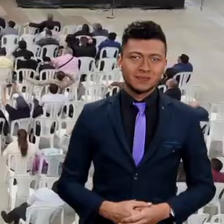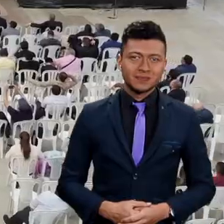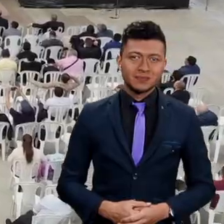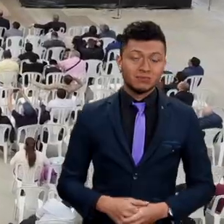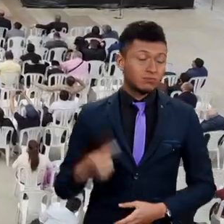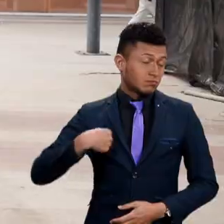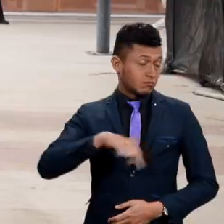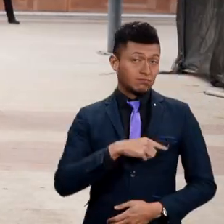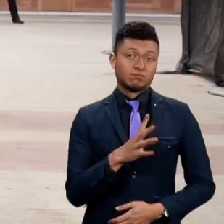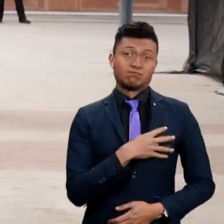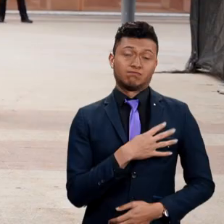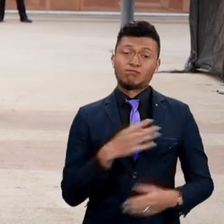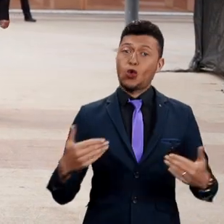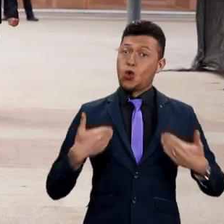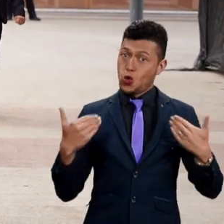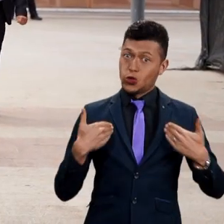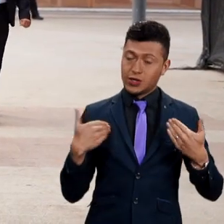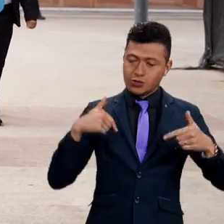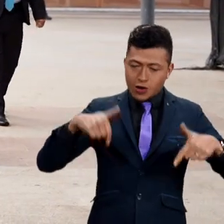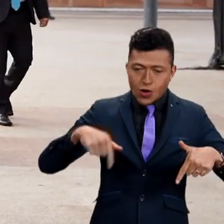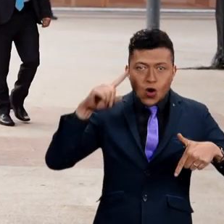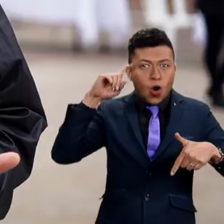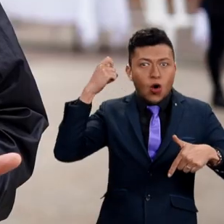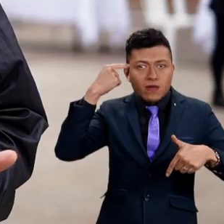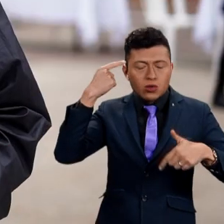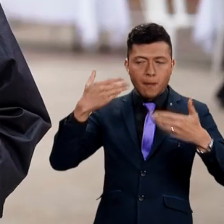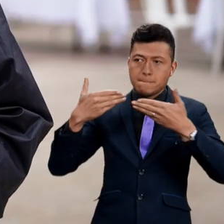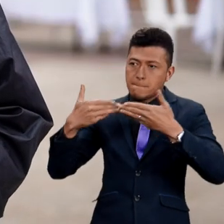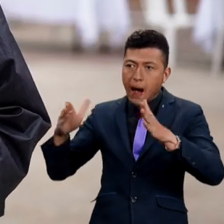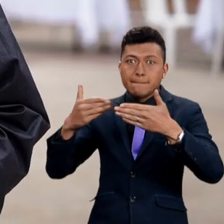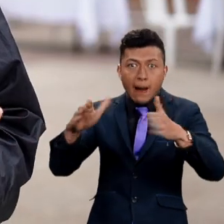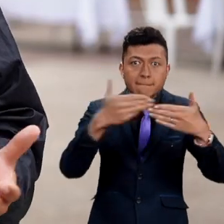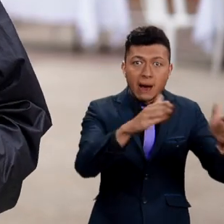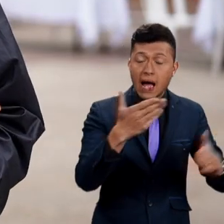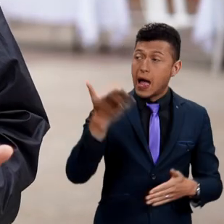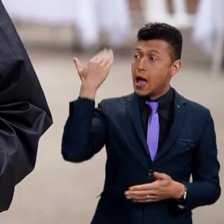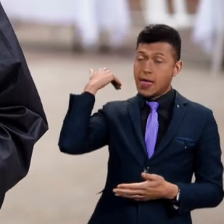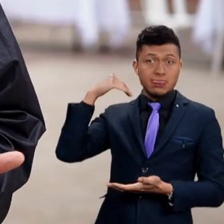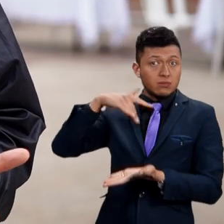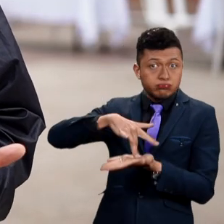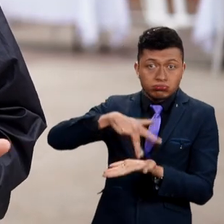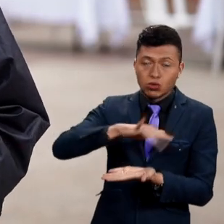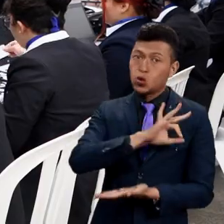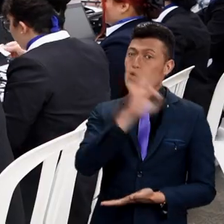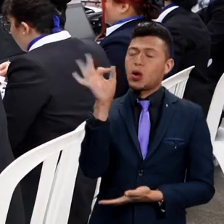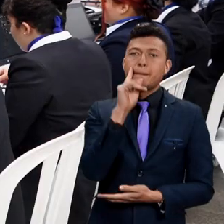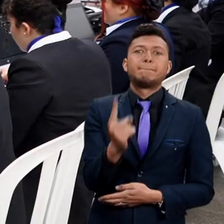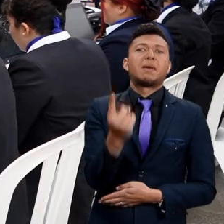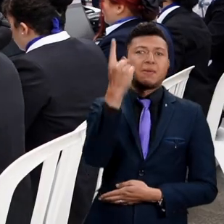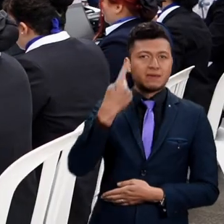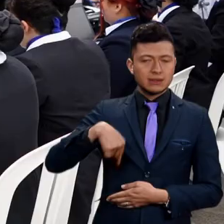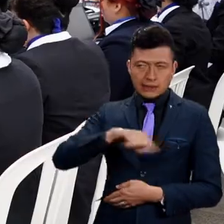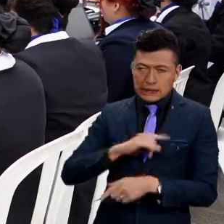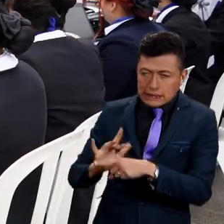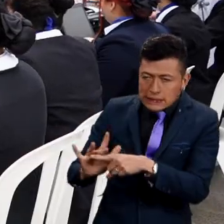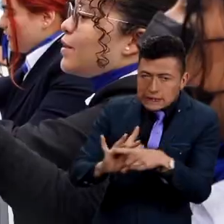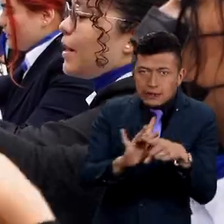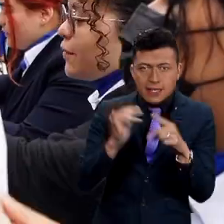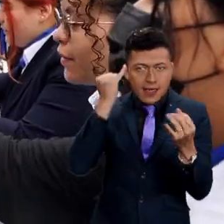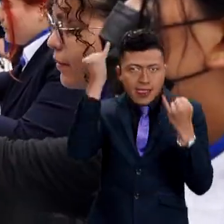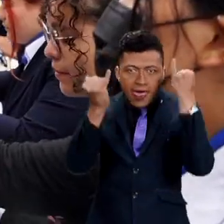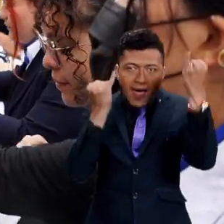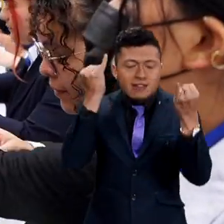Estamos muy contentos porque en este gobierno se nos abrieron puertas que nunca nos habían hecho partícipes y pues es la primera vez que podemos